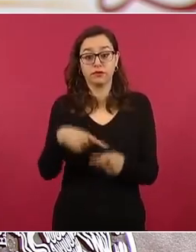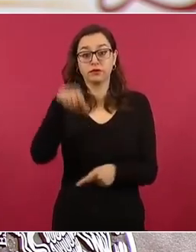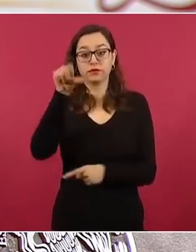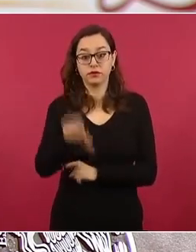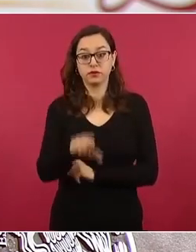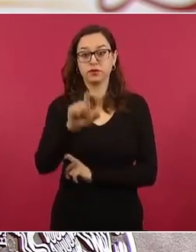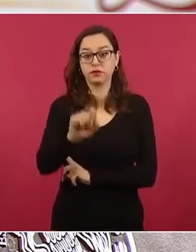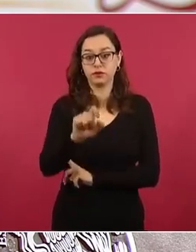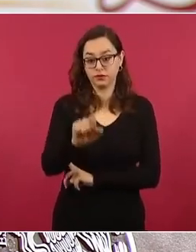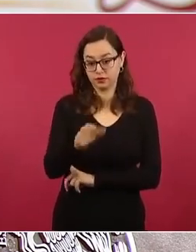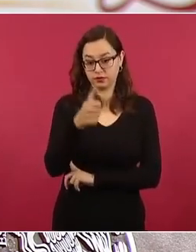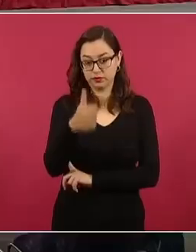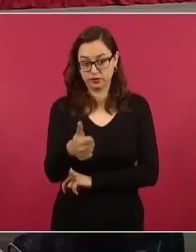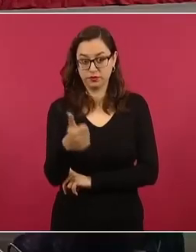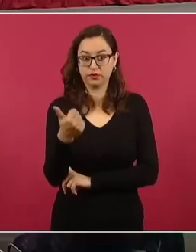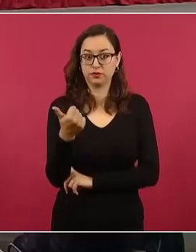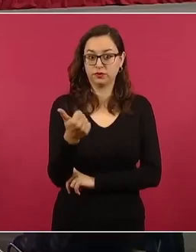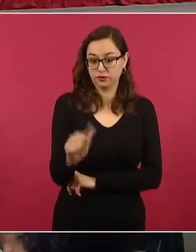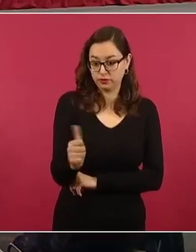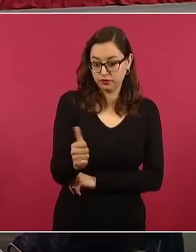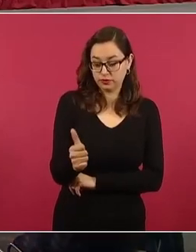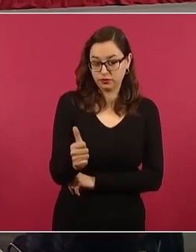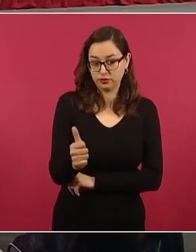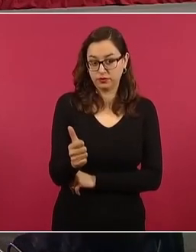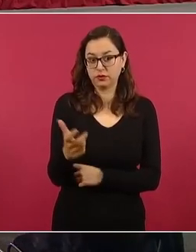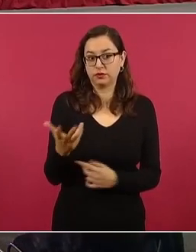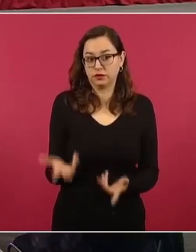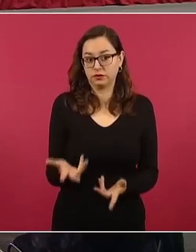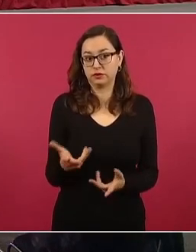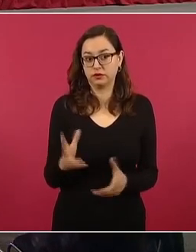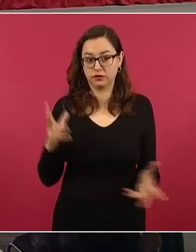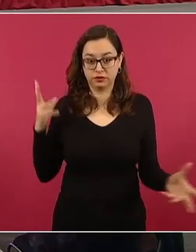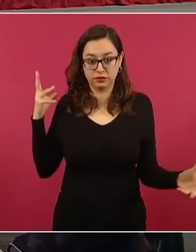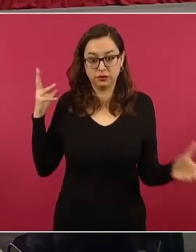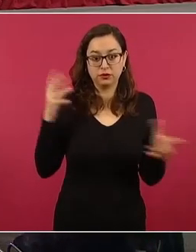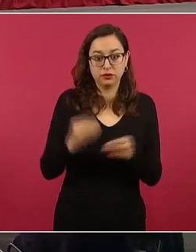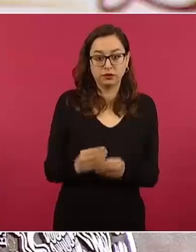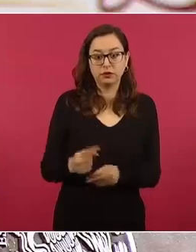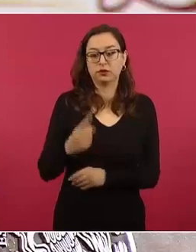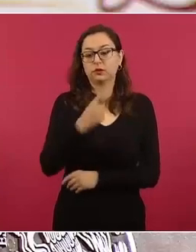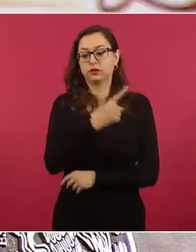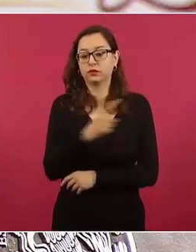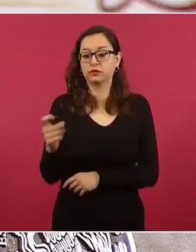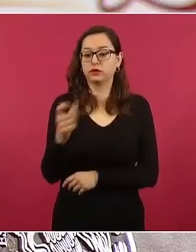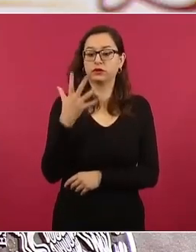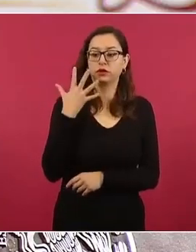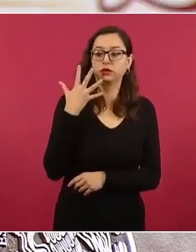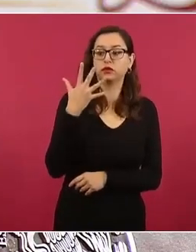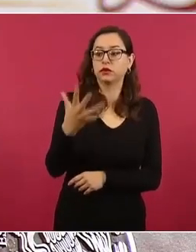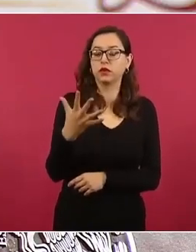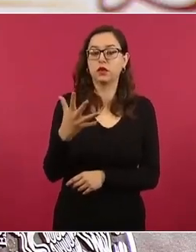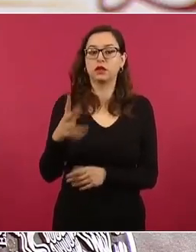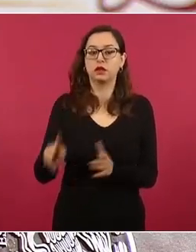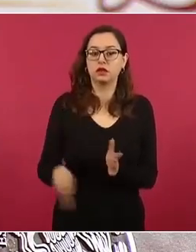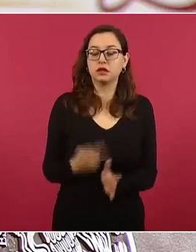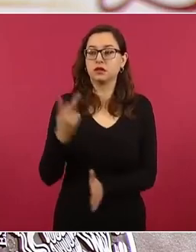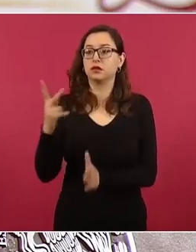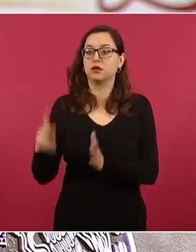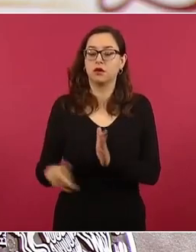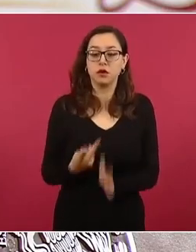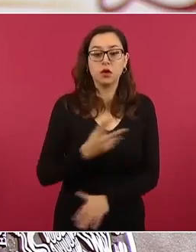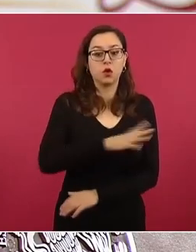de agosto, es un rato, ya es un dato distinto al que viene el informe, hemos realizado 105 acciones de búsqueda de campo,